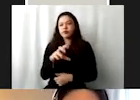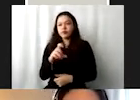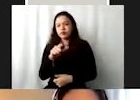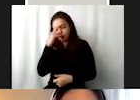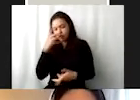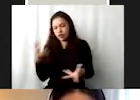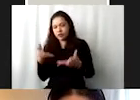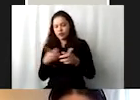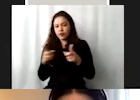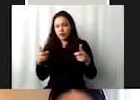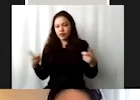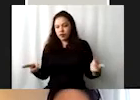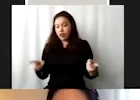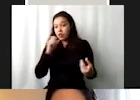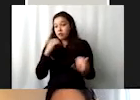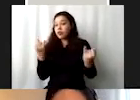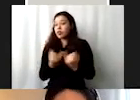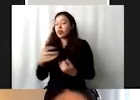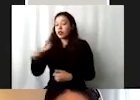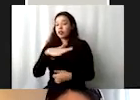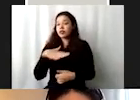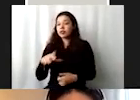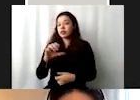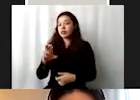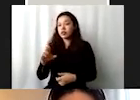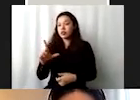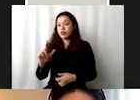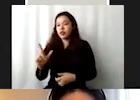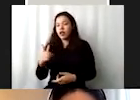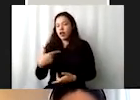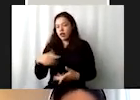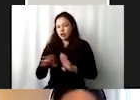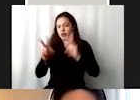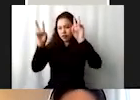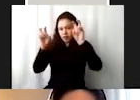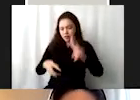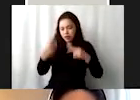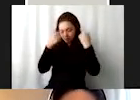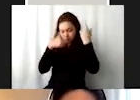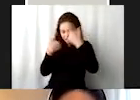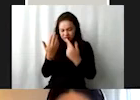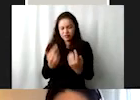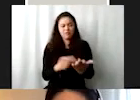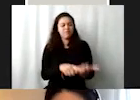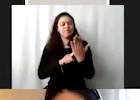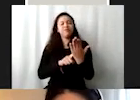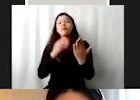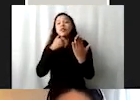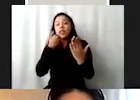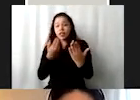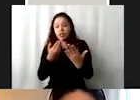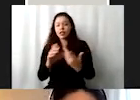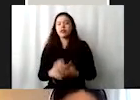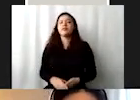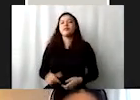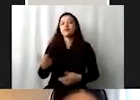porque la sociedad civil quiso una rendición de cuentas sobre estos temas. Entonces, otro aspecto importante,